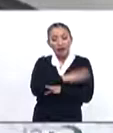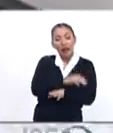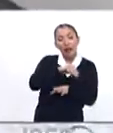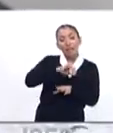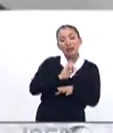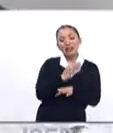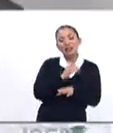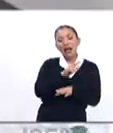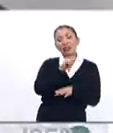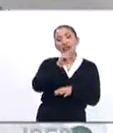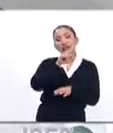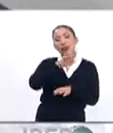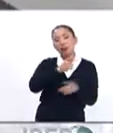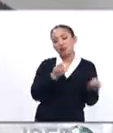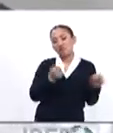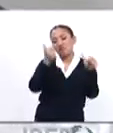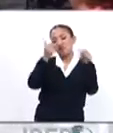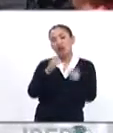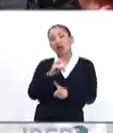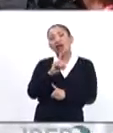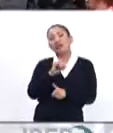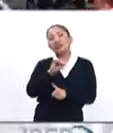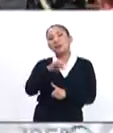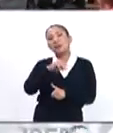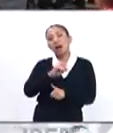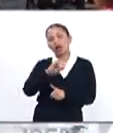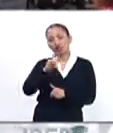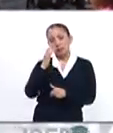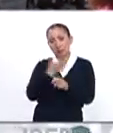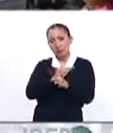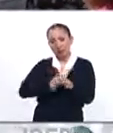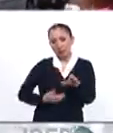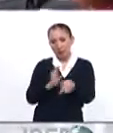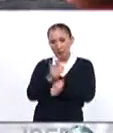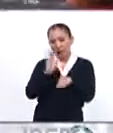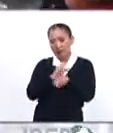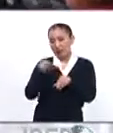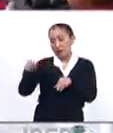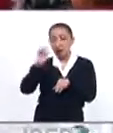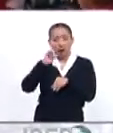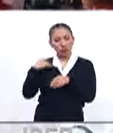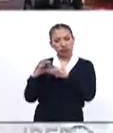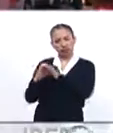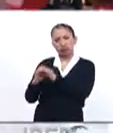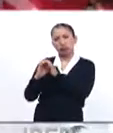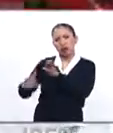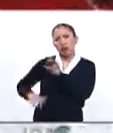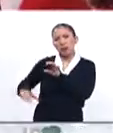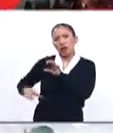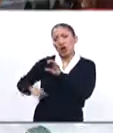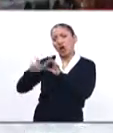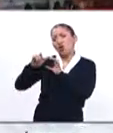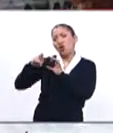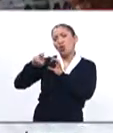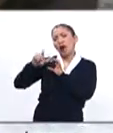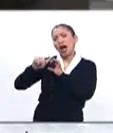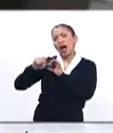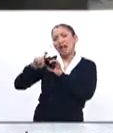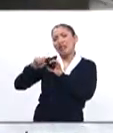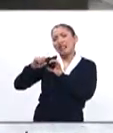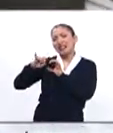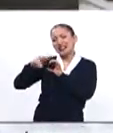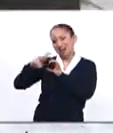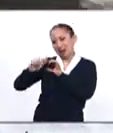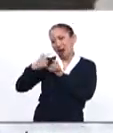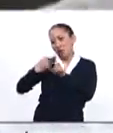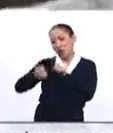Temer por esta destitución de Dilma Rousseff, quien era una partidaria, por supuesto, de los gobiernos de Lula da Silva, y